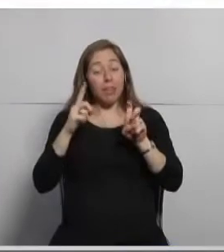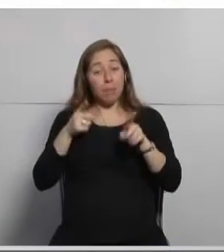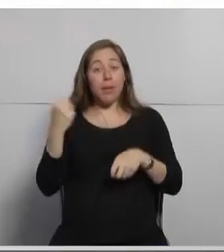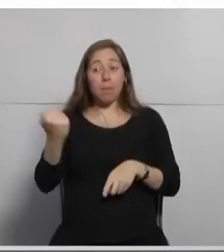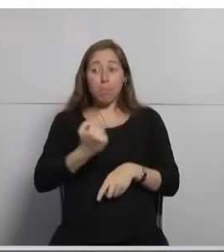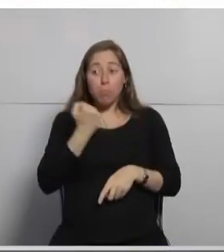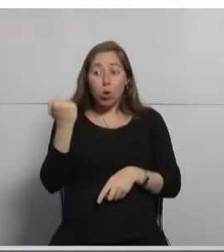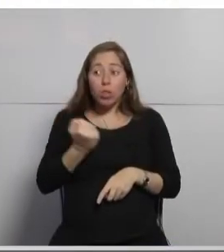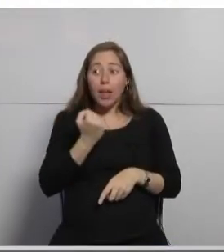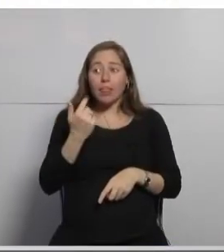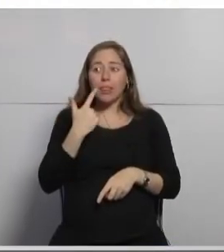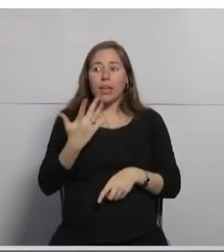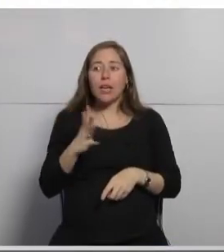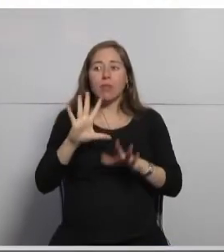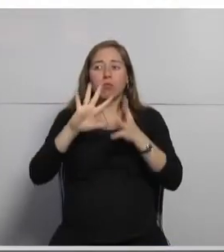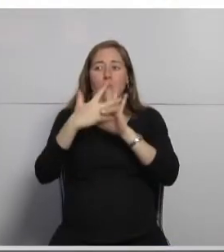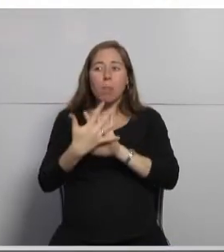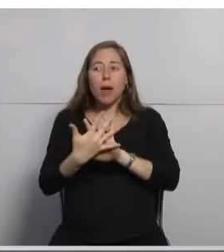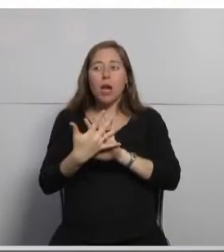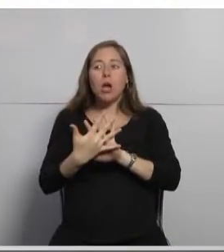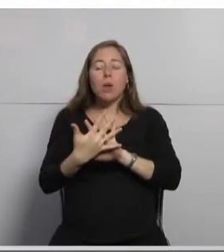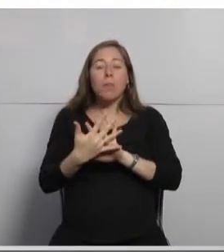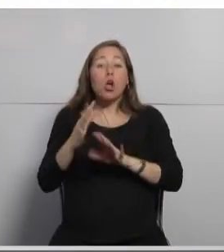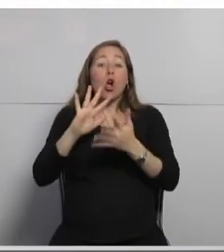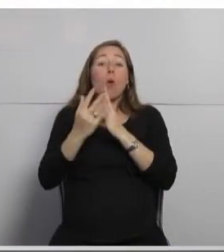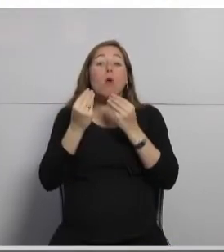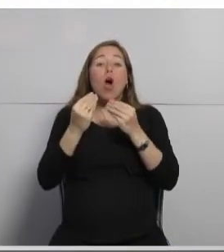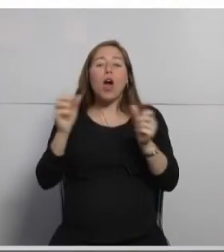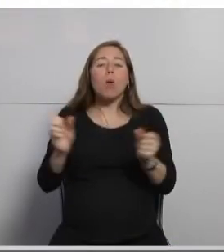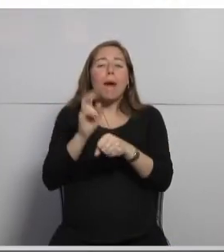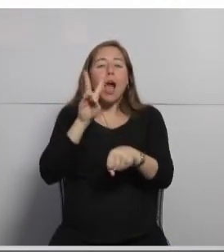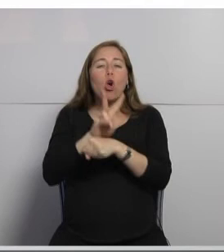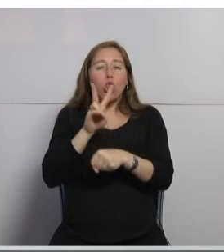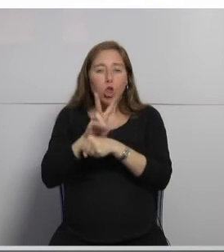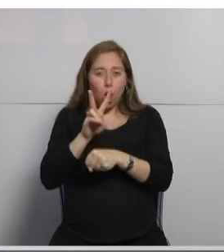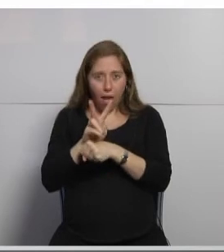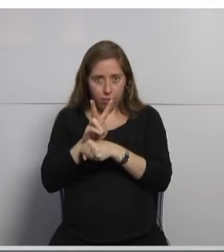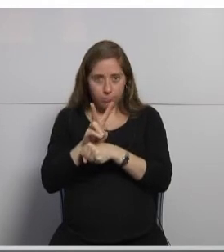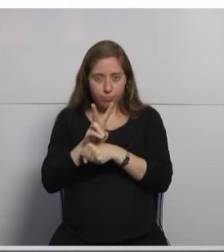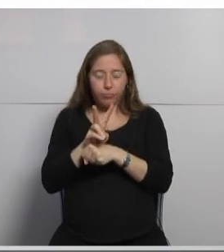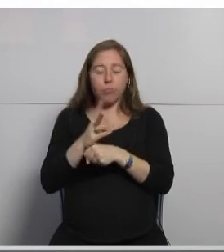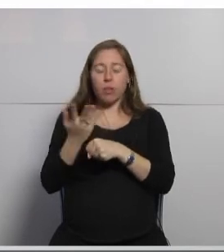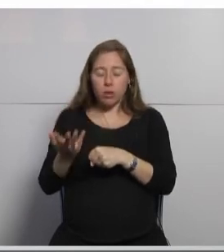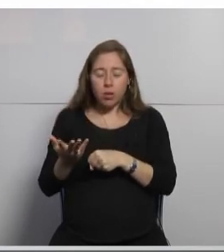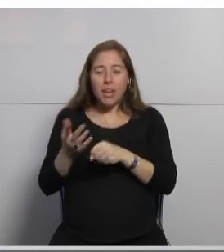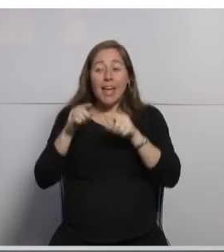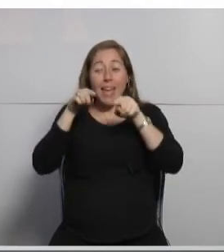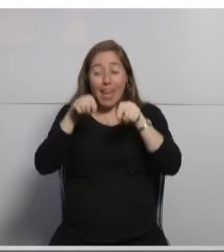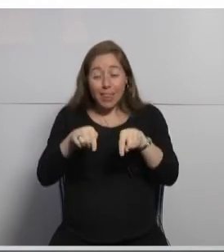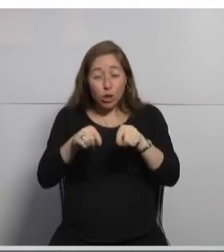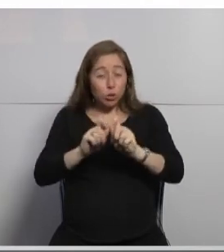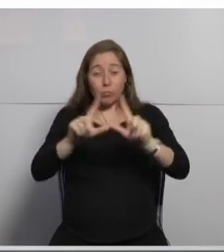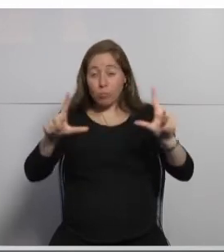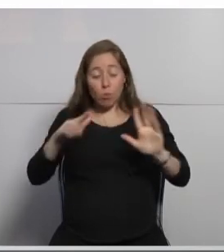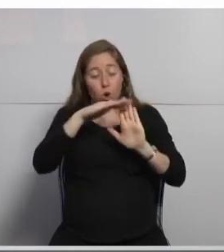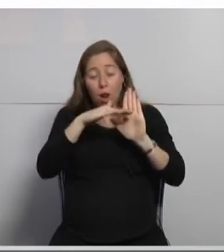del stack de monitoreo que nos da OpenShift que ya viene integrado con todo lo que es este clúster que